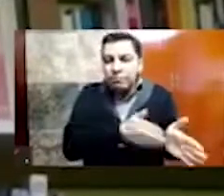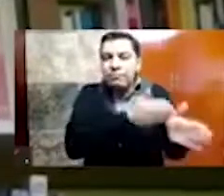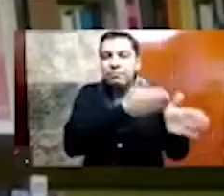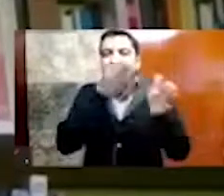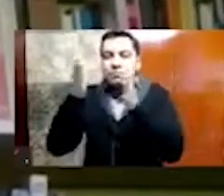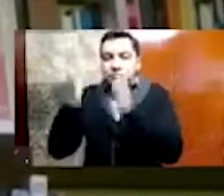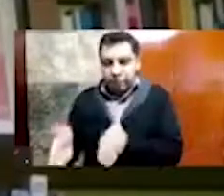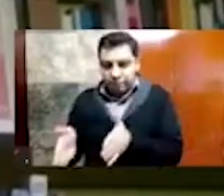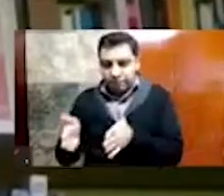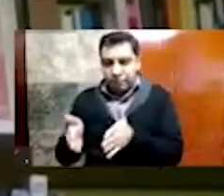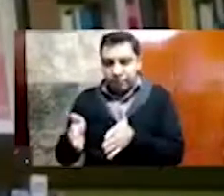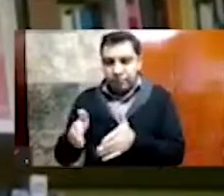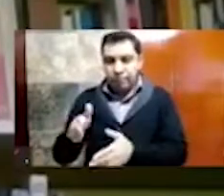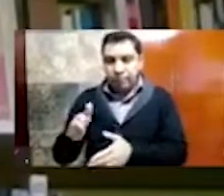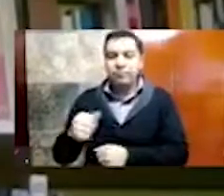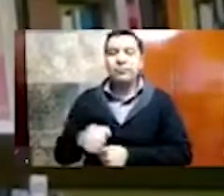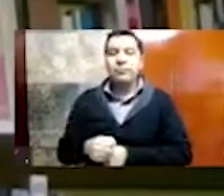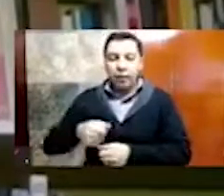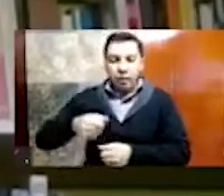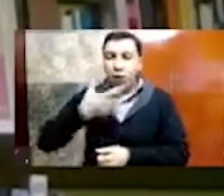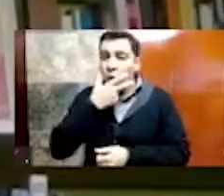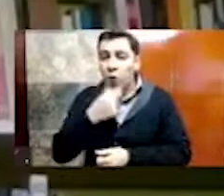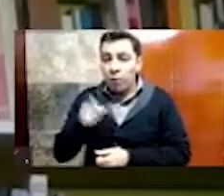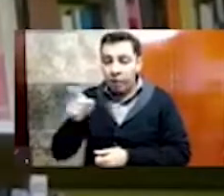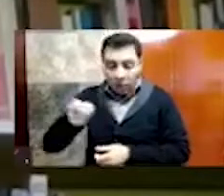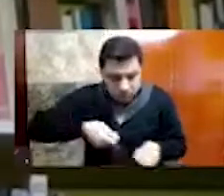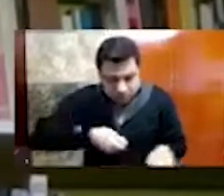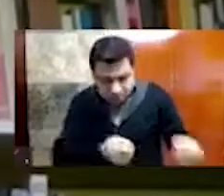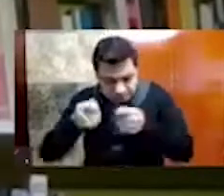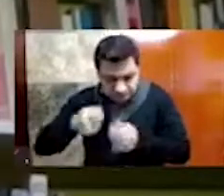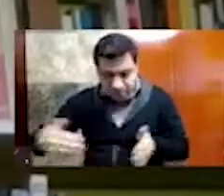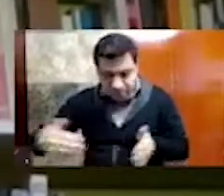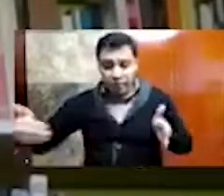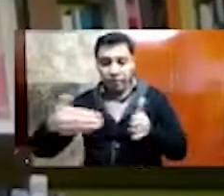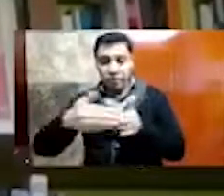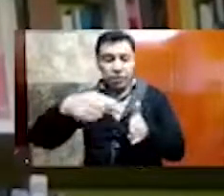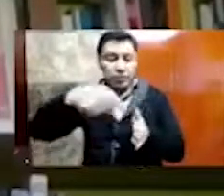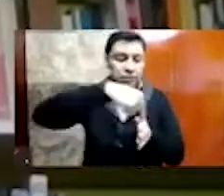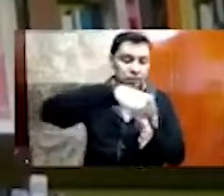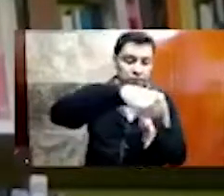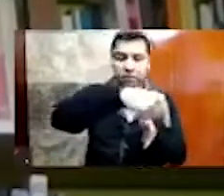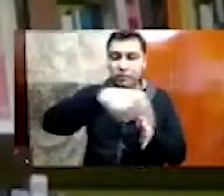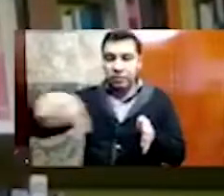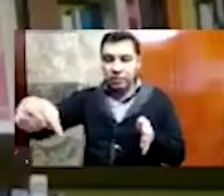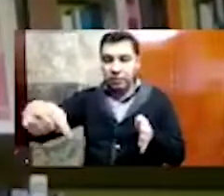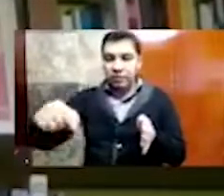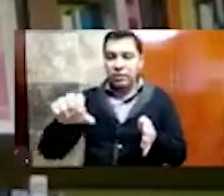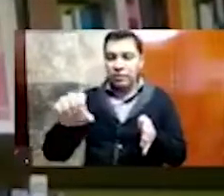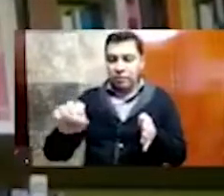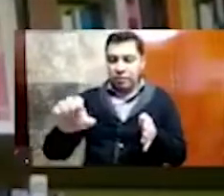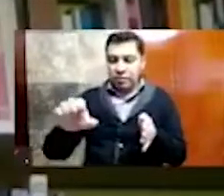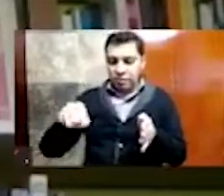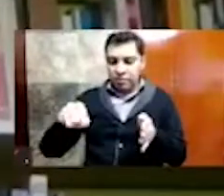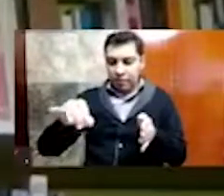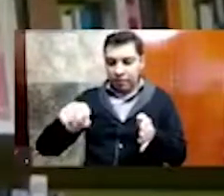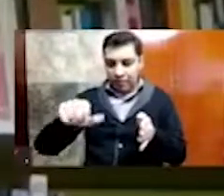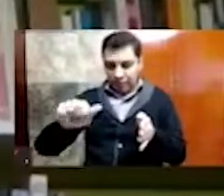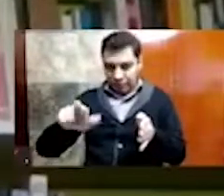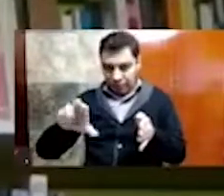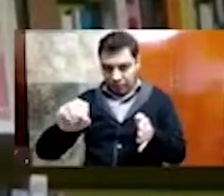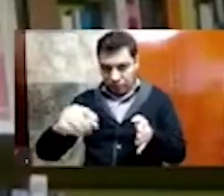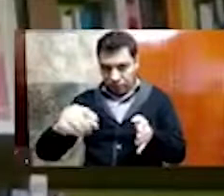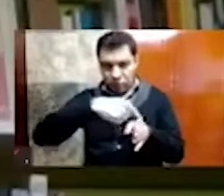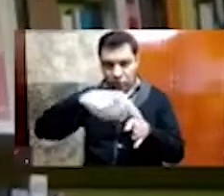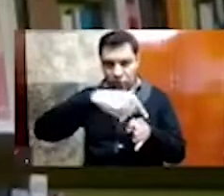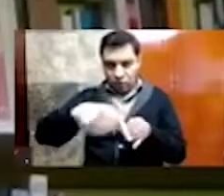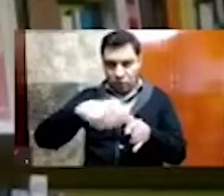excava en la esquina de las calles de Seminario y lo que era Santa Teresa, que hoy